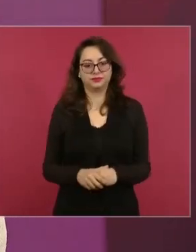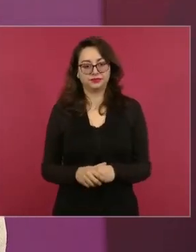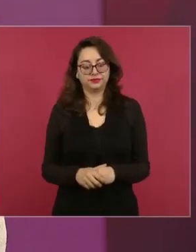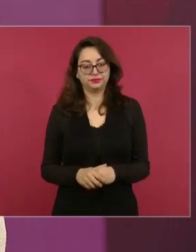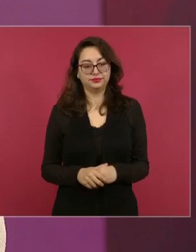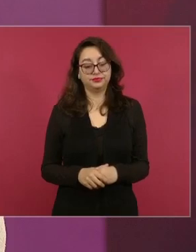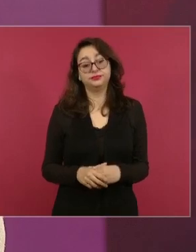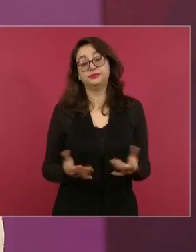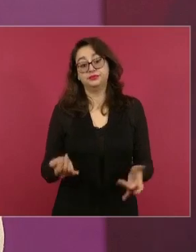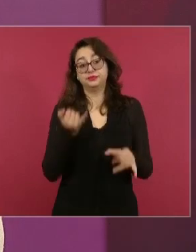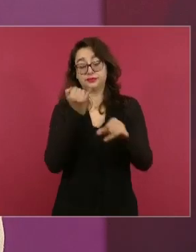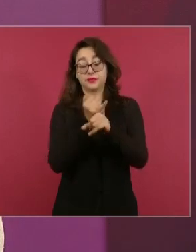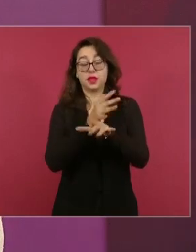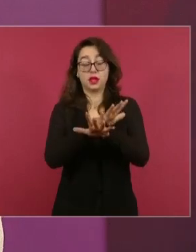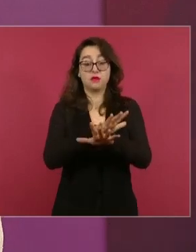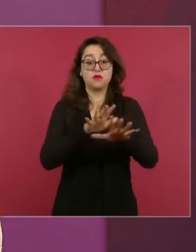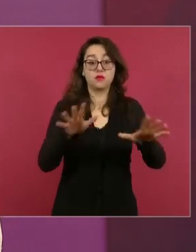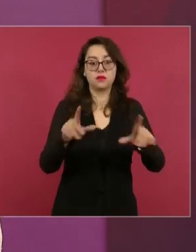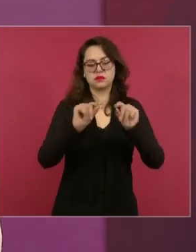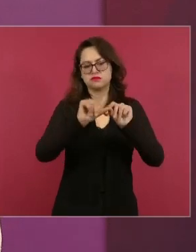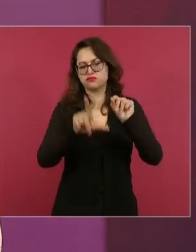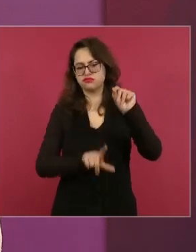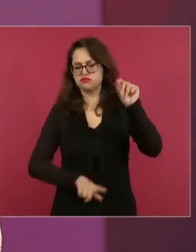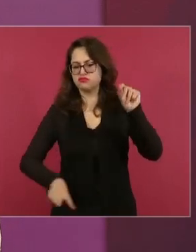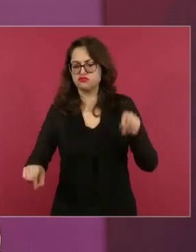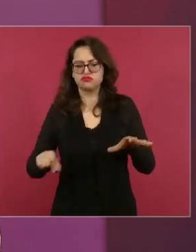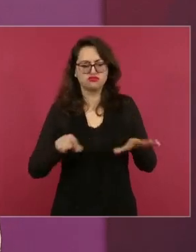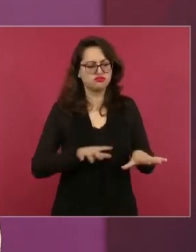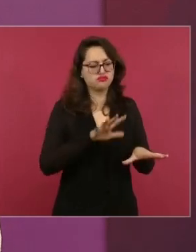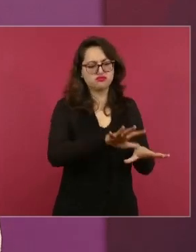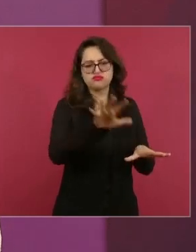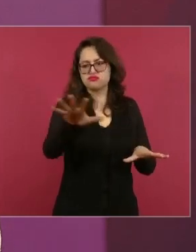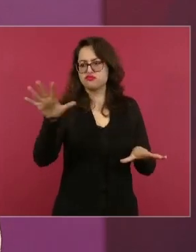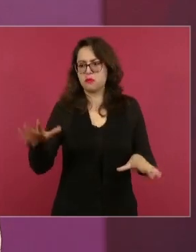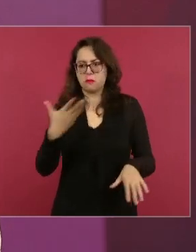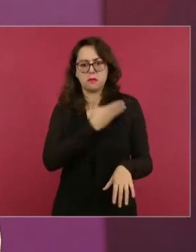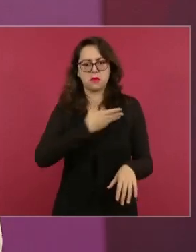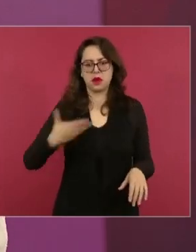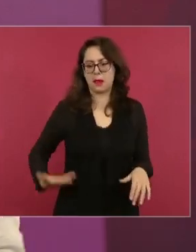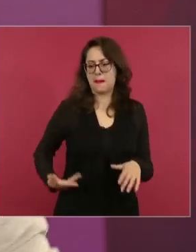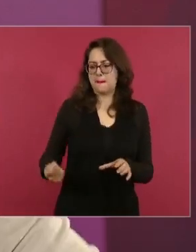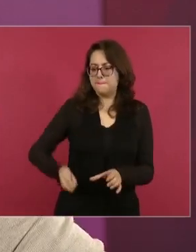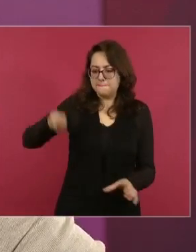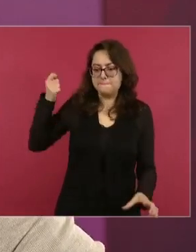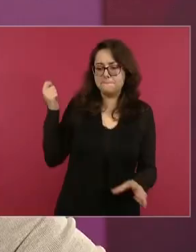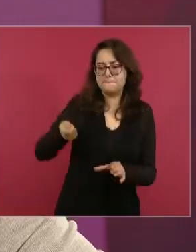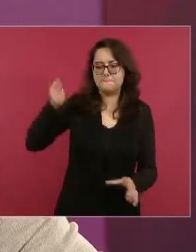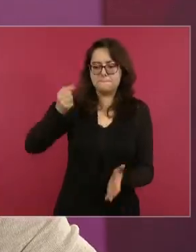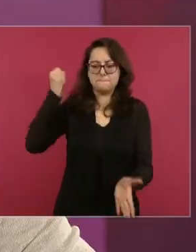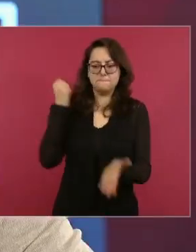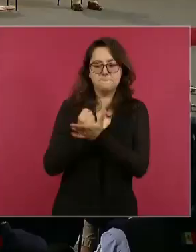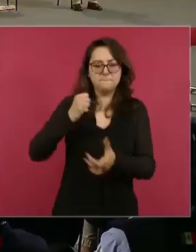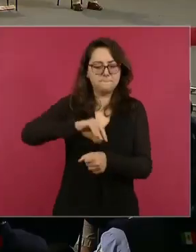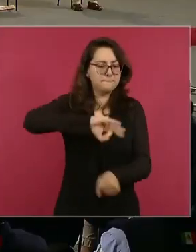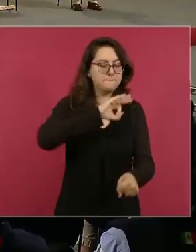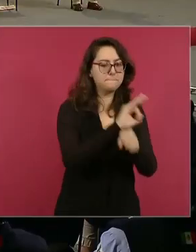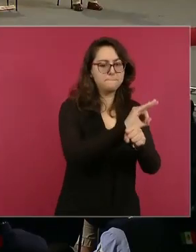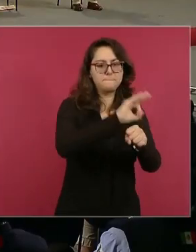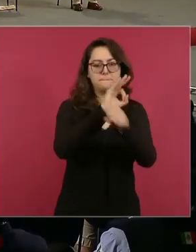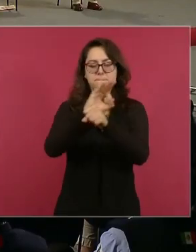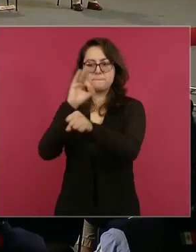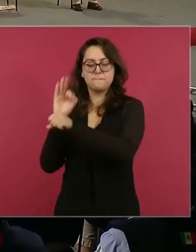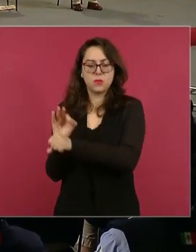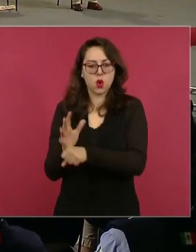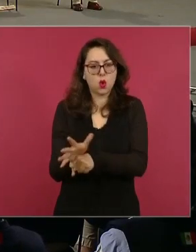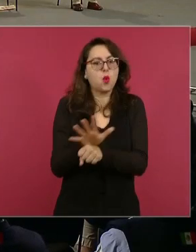áreas naturales protegidas que se logran y que son decretadas por nuestro presidente, licenciado Andrés Manuel López Obrador. La primera